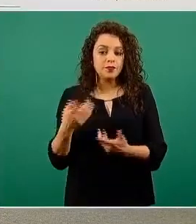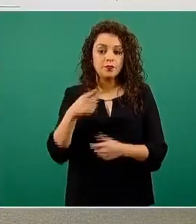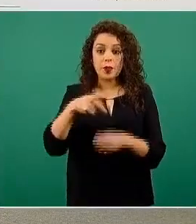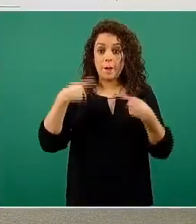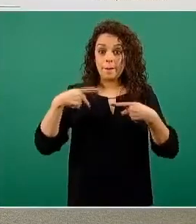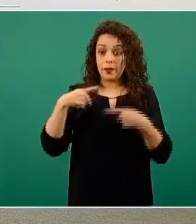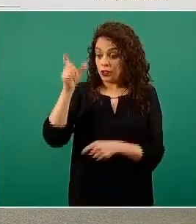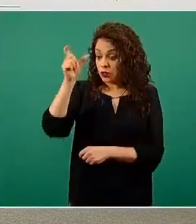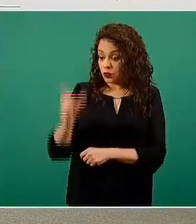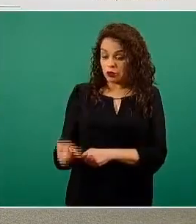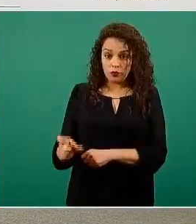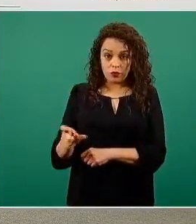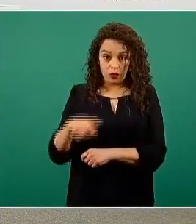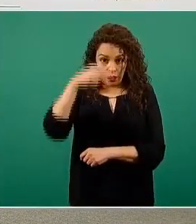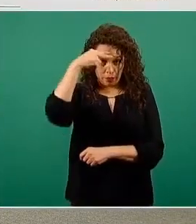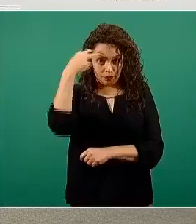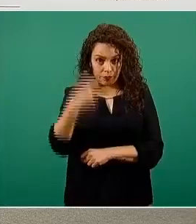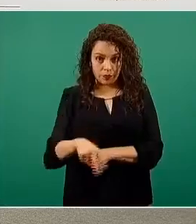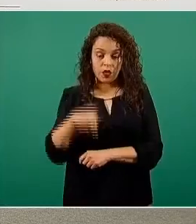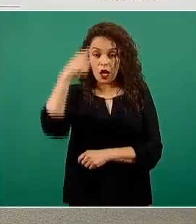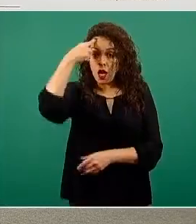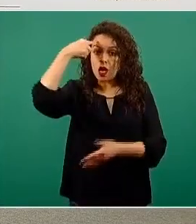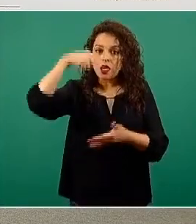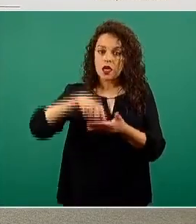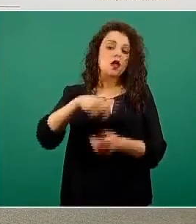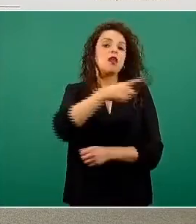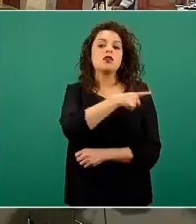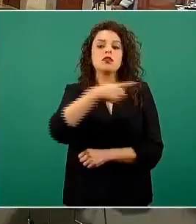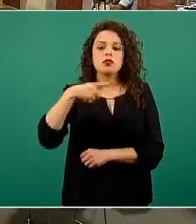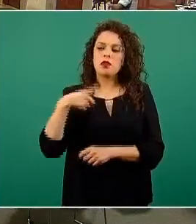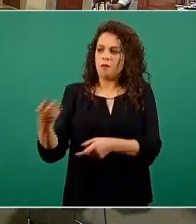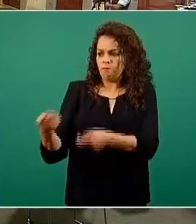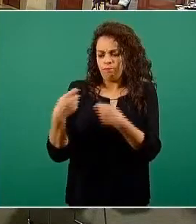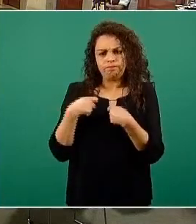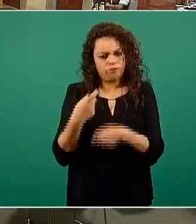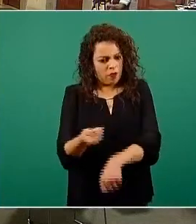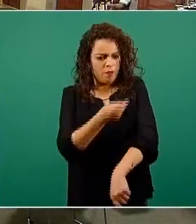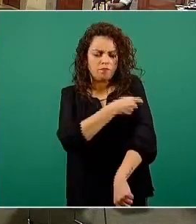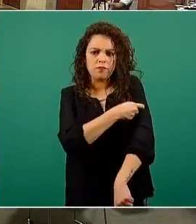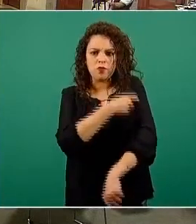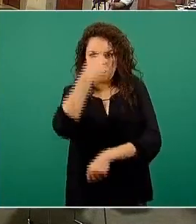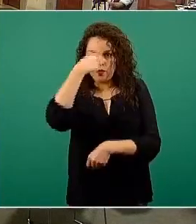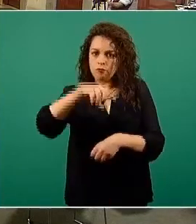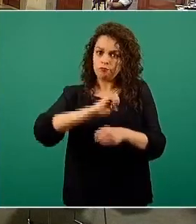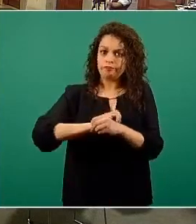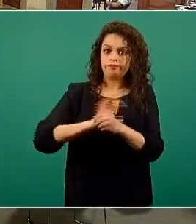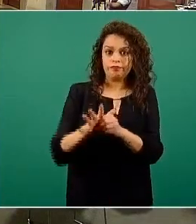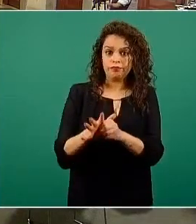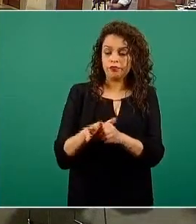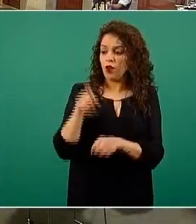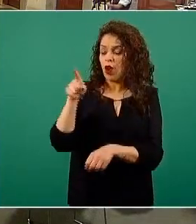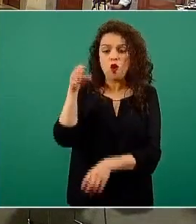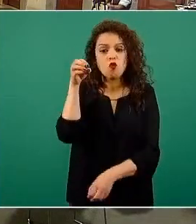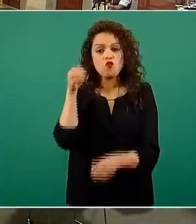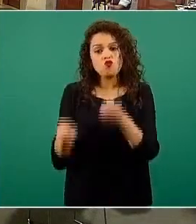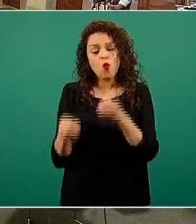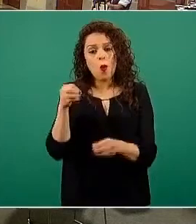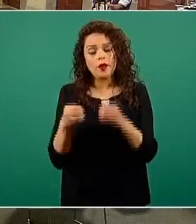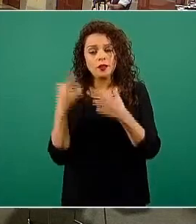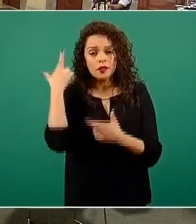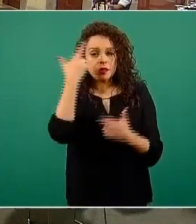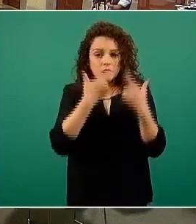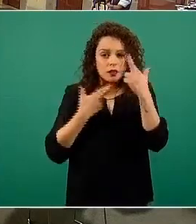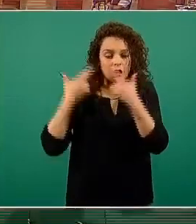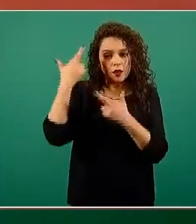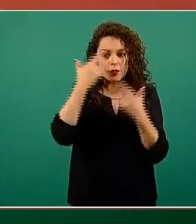consideró que debía recibir la vacuna contra COVID y los jueces que evaluaron en la